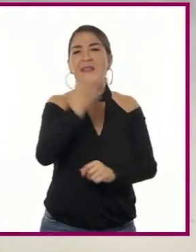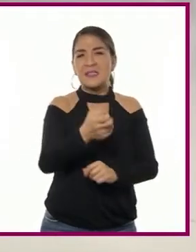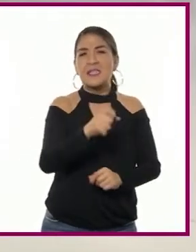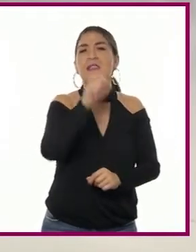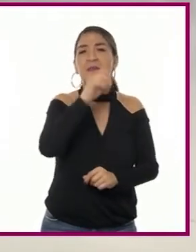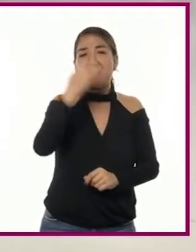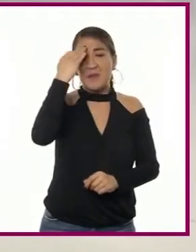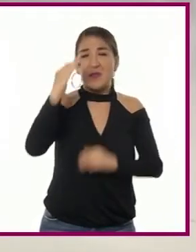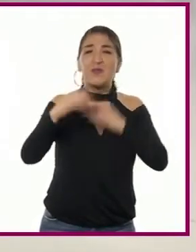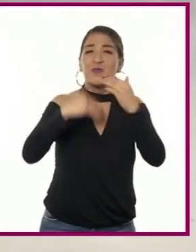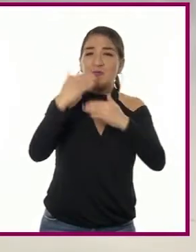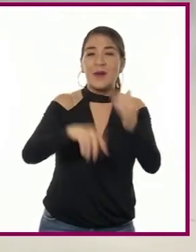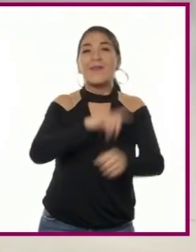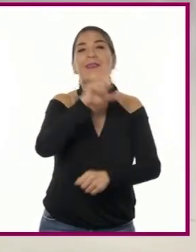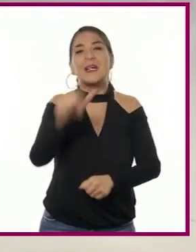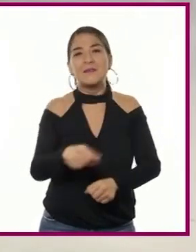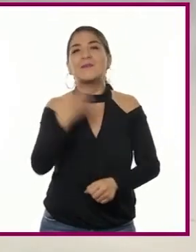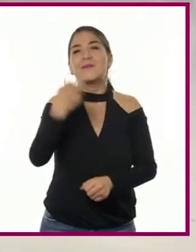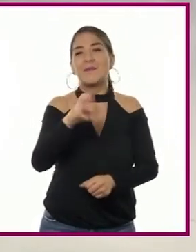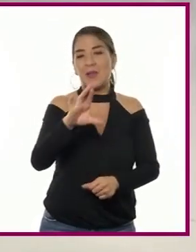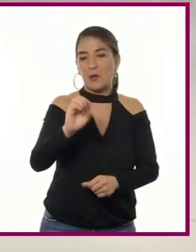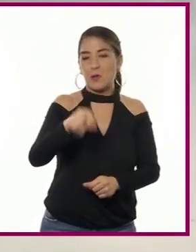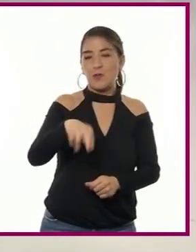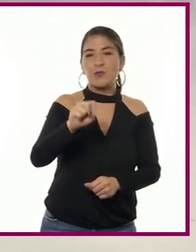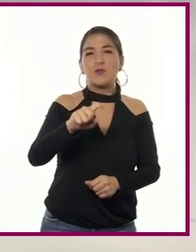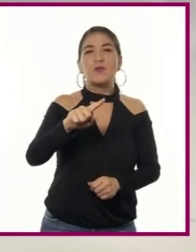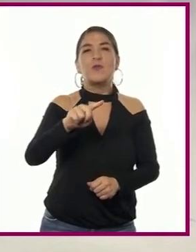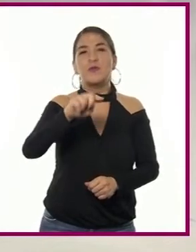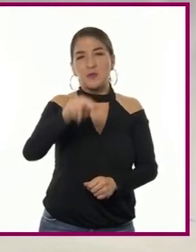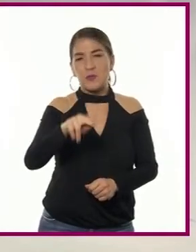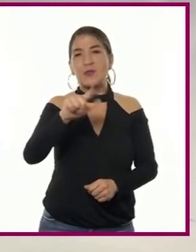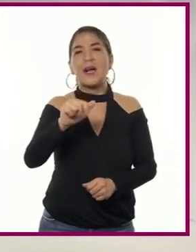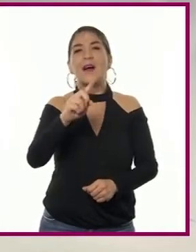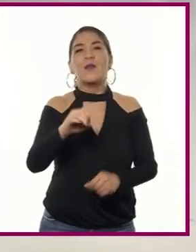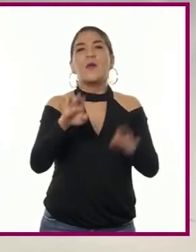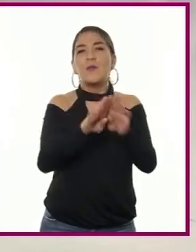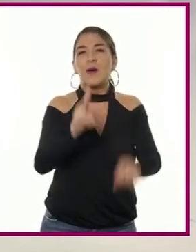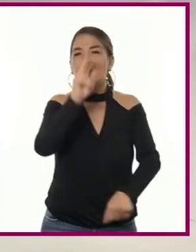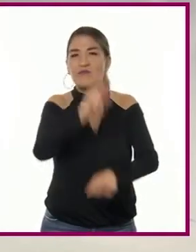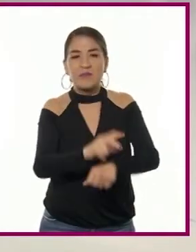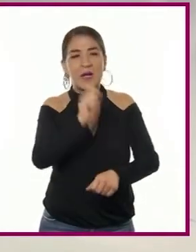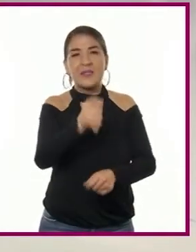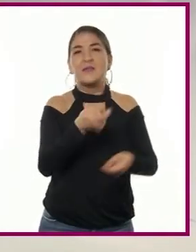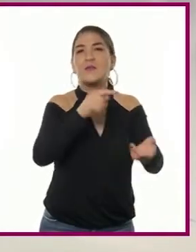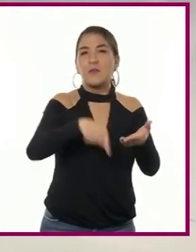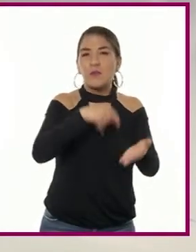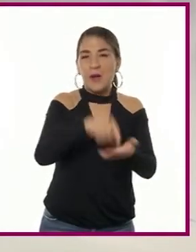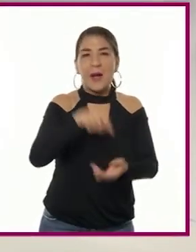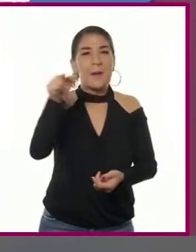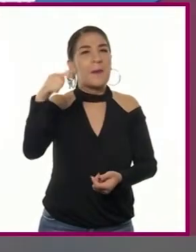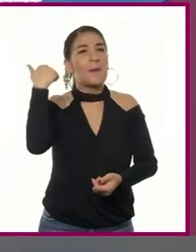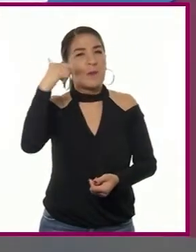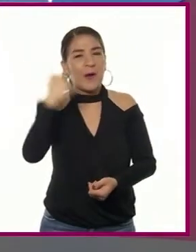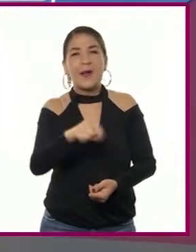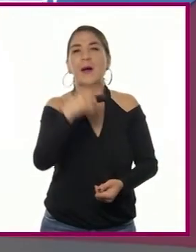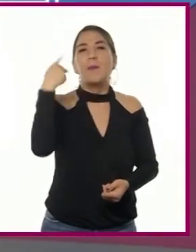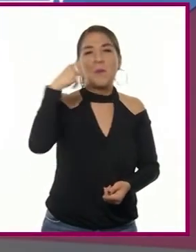generaría la aparición de consulados, de comerciantes en otras ciudades, como Puebla o Guadalajara.